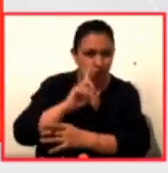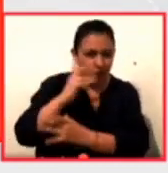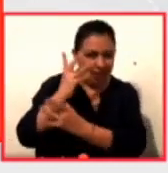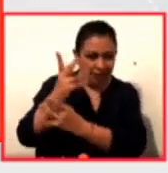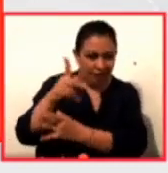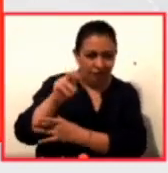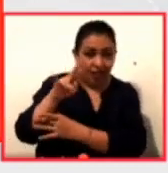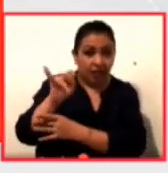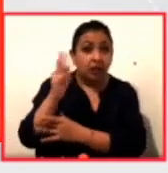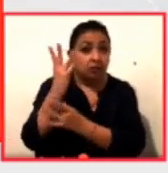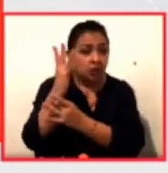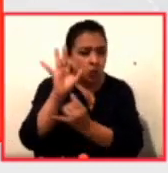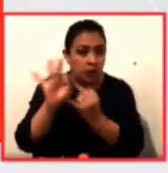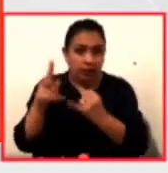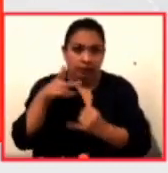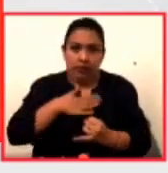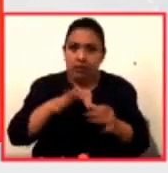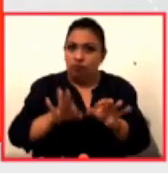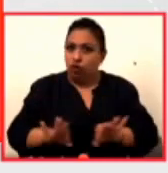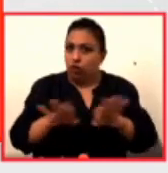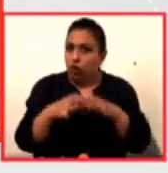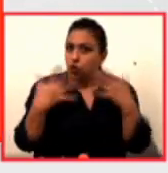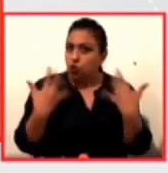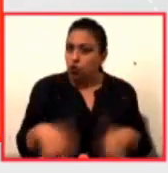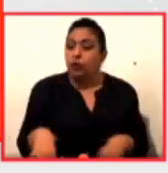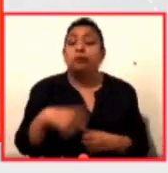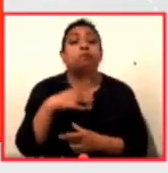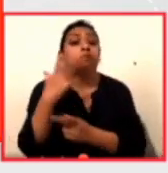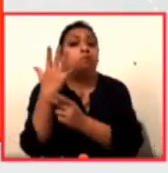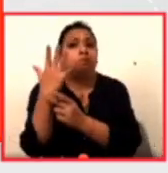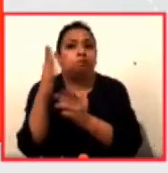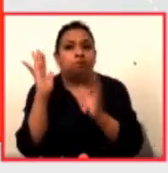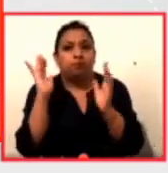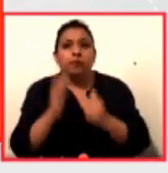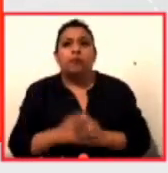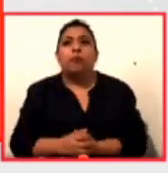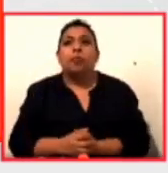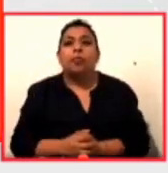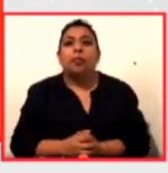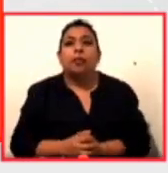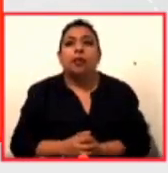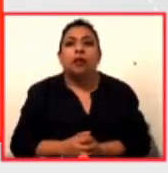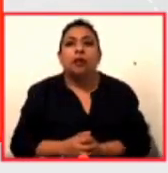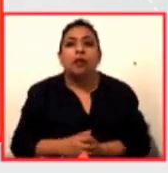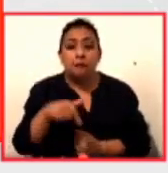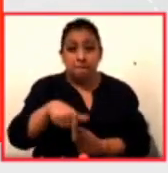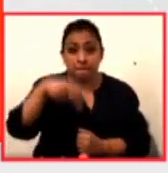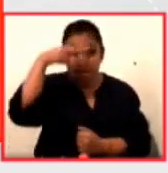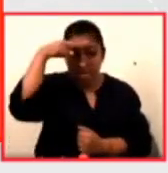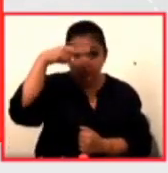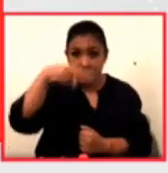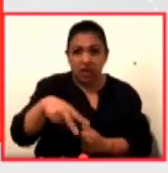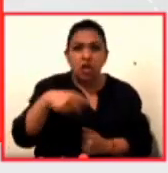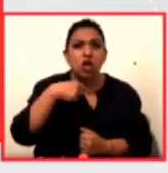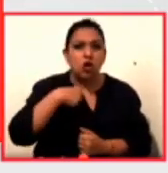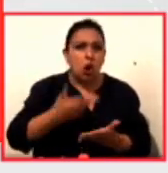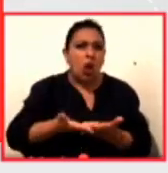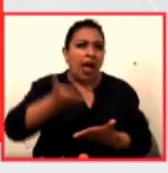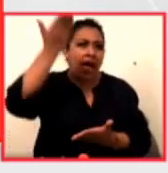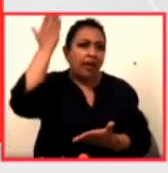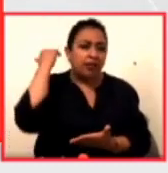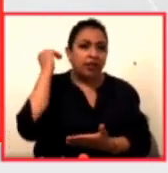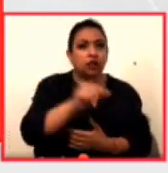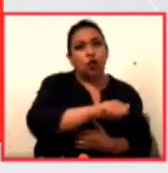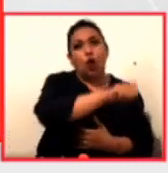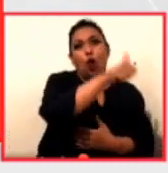mucho. Dice ella, en México yo era otro, en Chicago